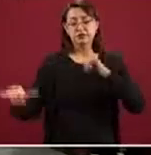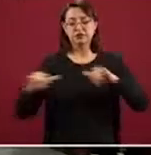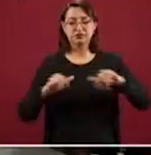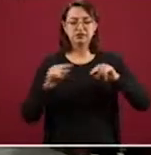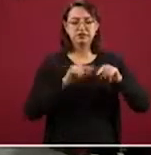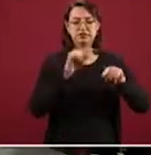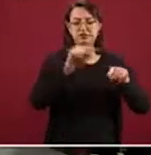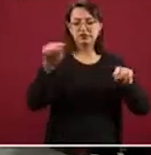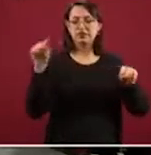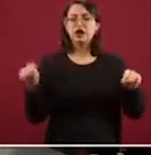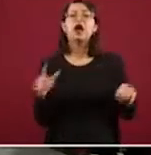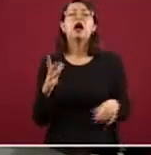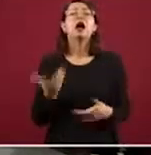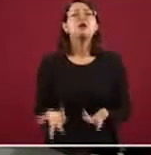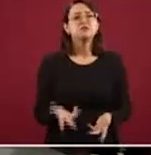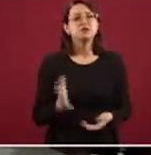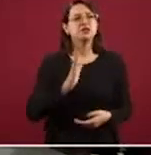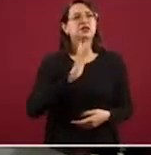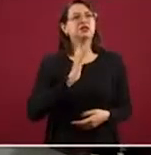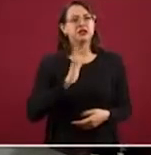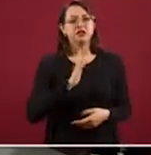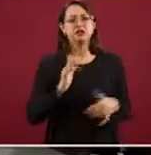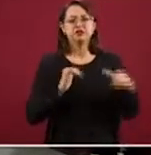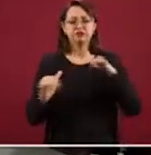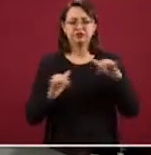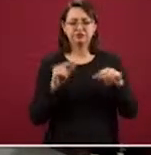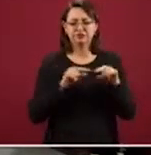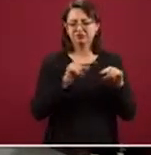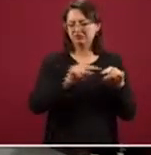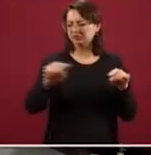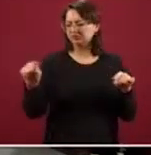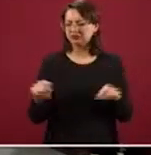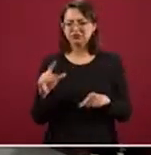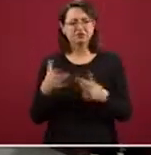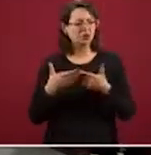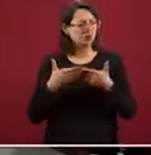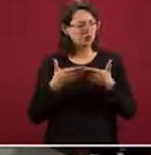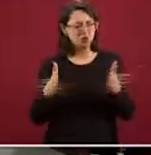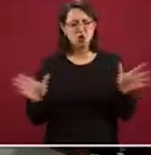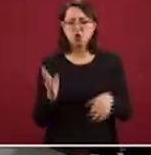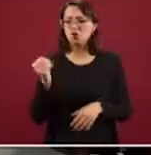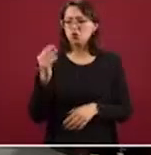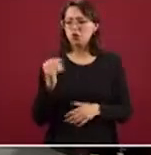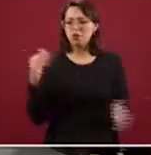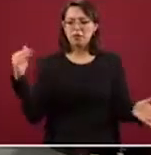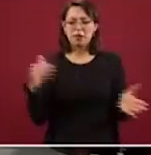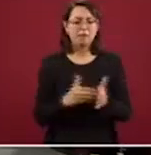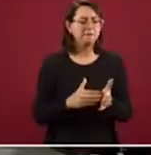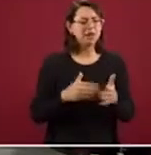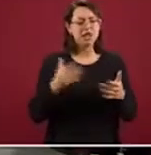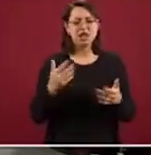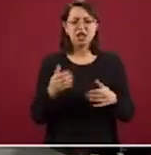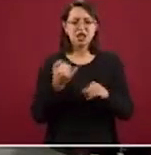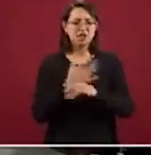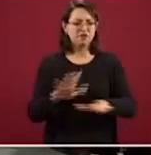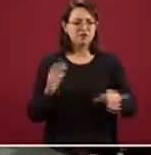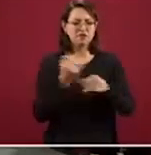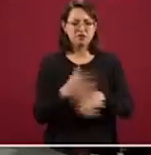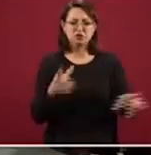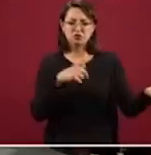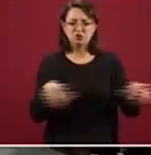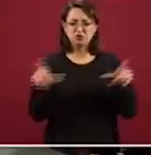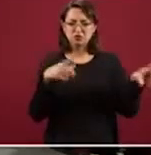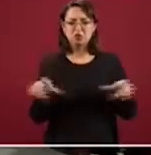Tenemos un Atlas Nacional que es absolutamente público, las nueve mil capas de información, todos las pueden